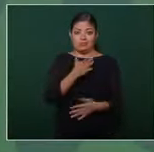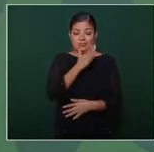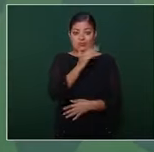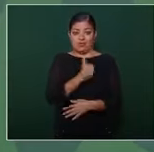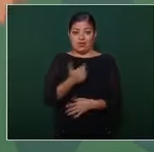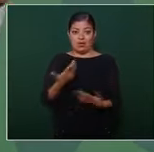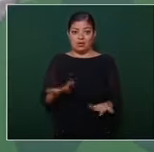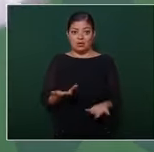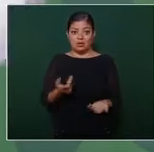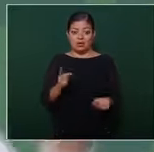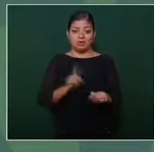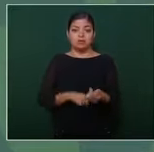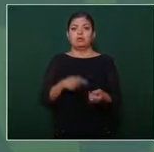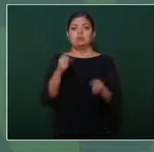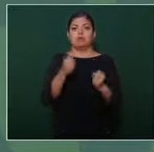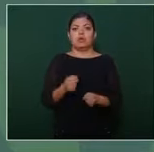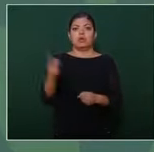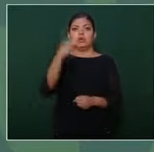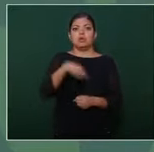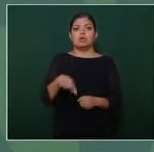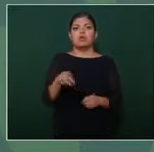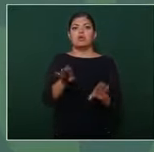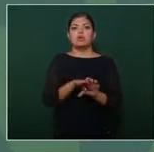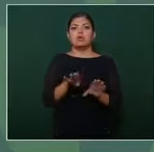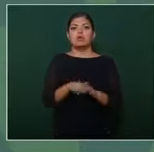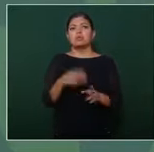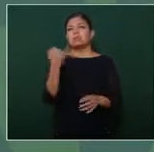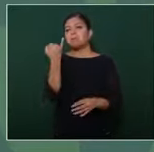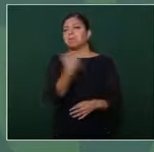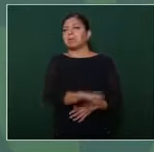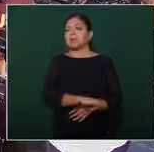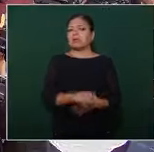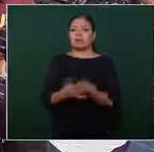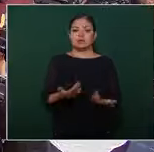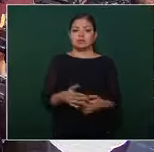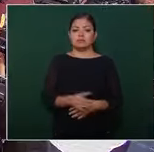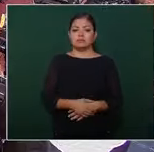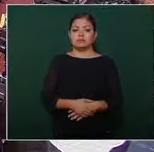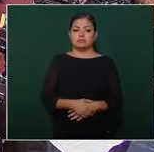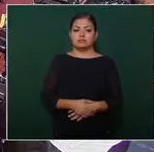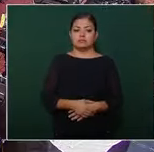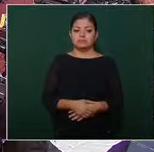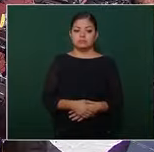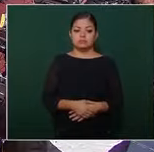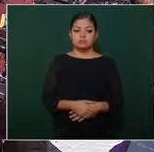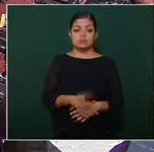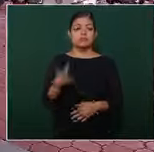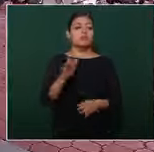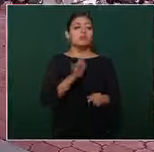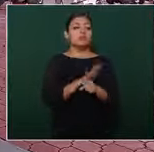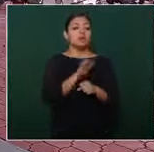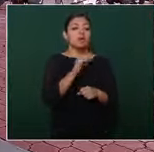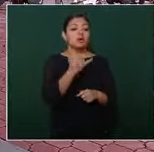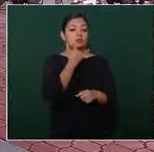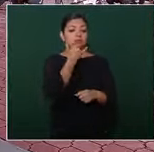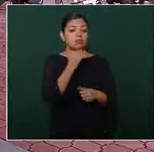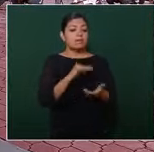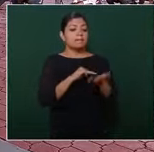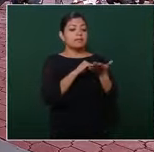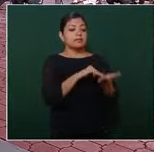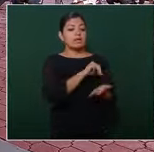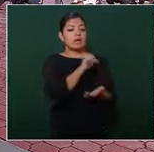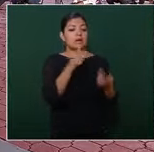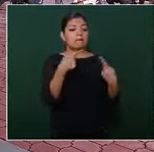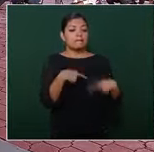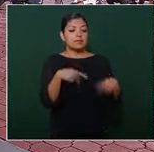nos podría ningunear ¿no? ¿Cuál sería entonces el mensaje para las personas que quieren los